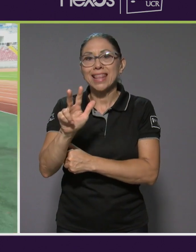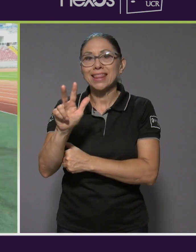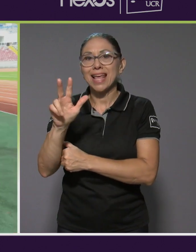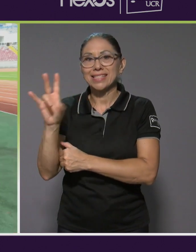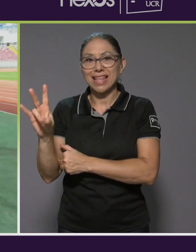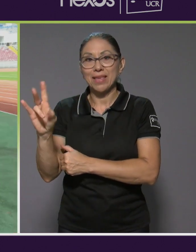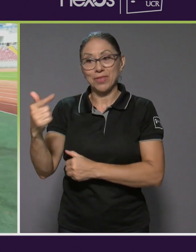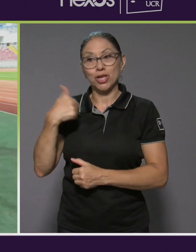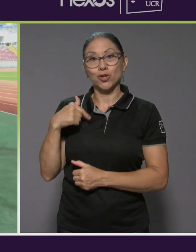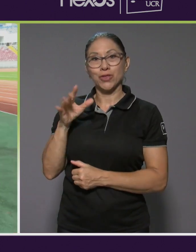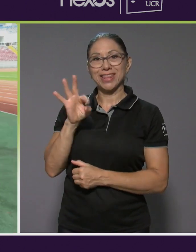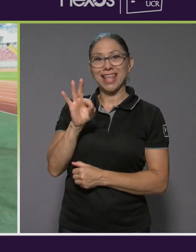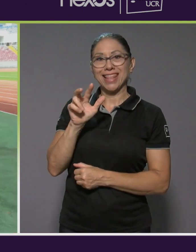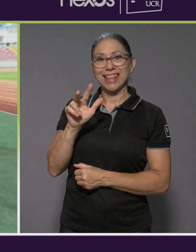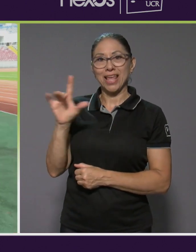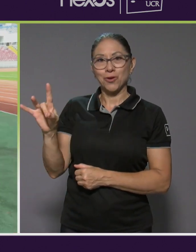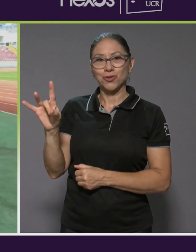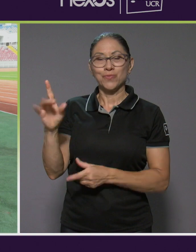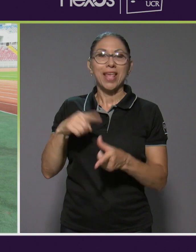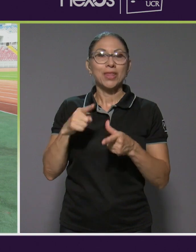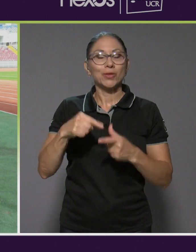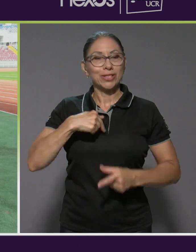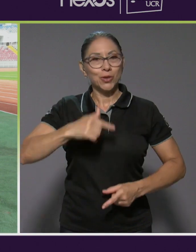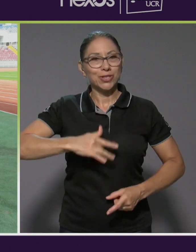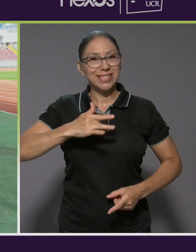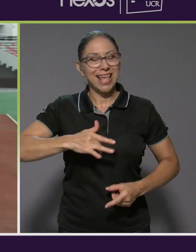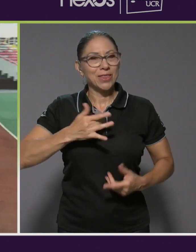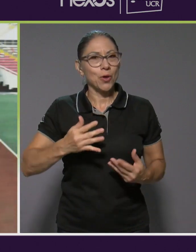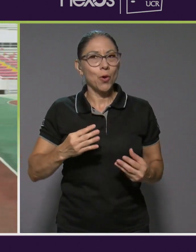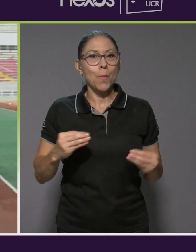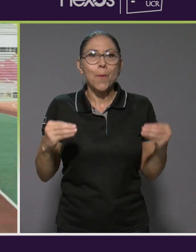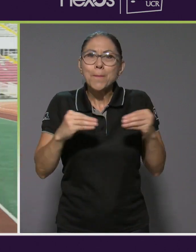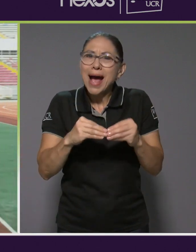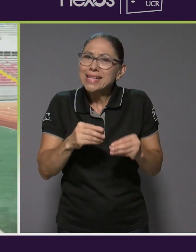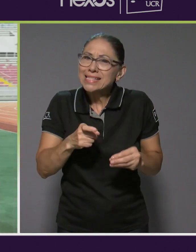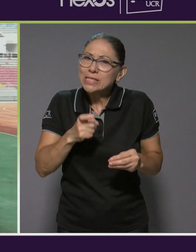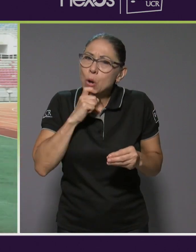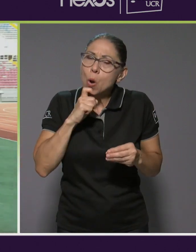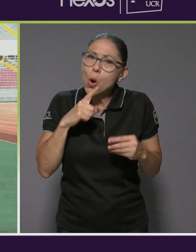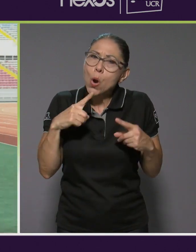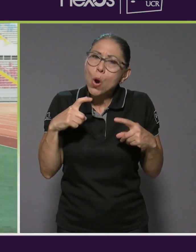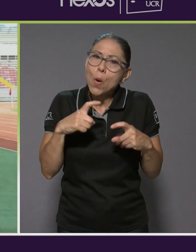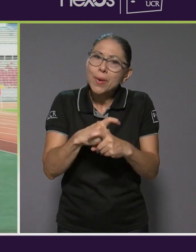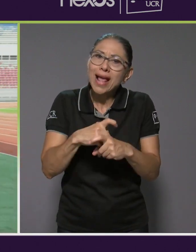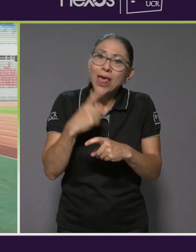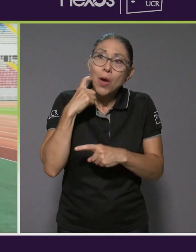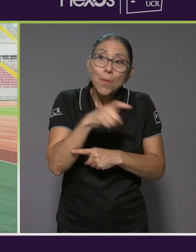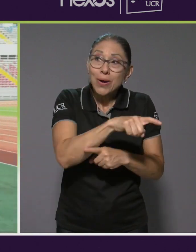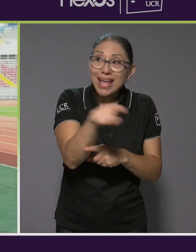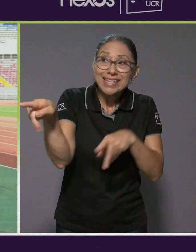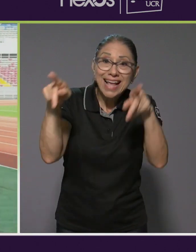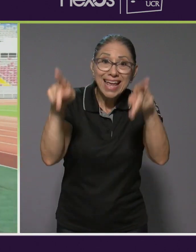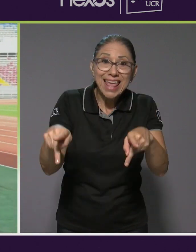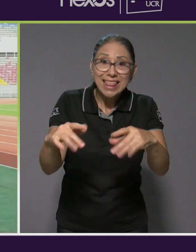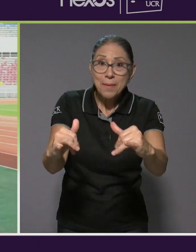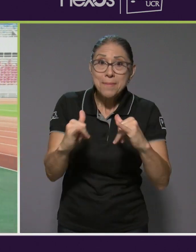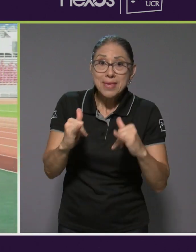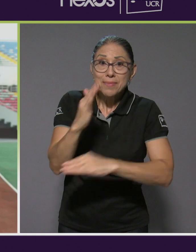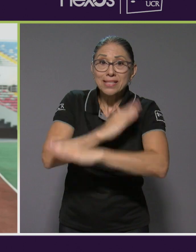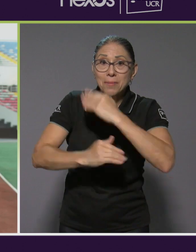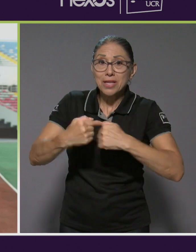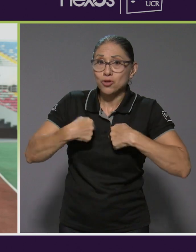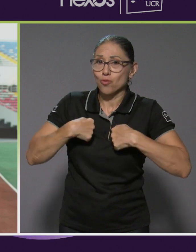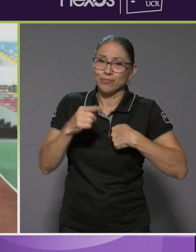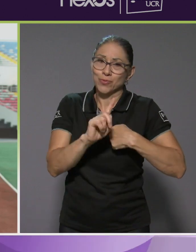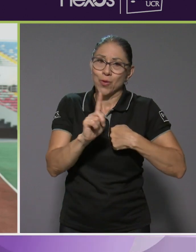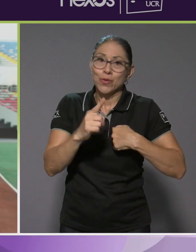Entonces siento que fue como más complicado porque no era agente de mi discapacidad. Gané de medalla de primer lugar